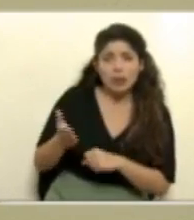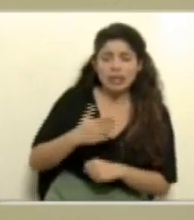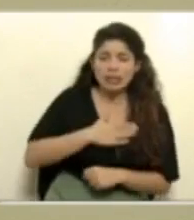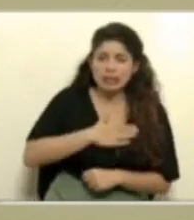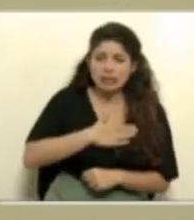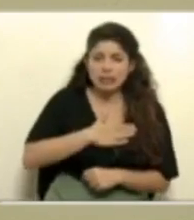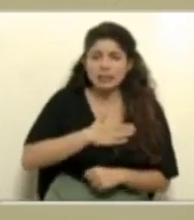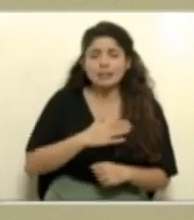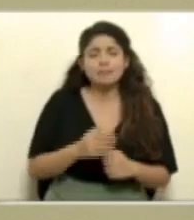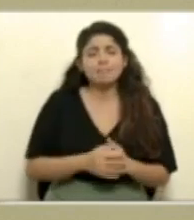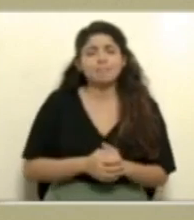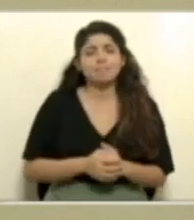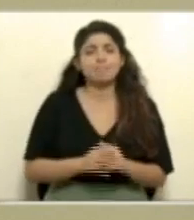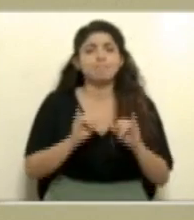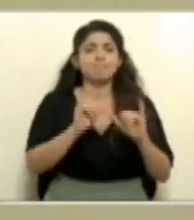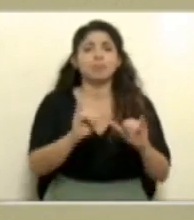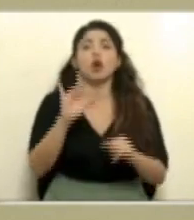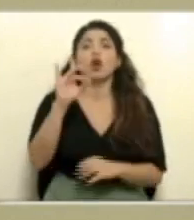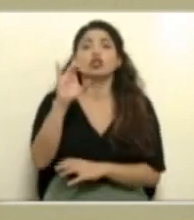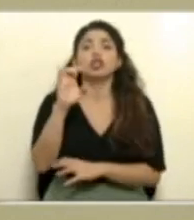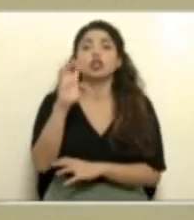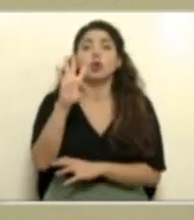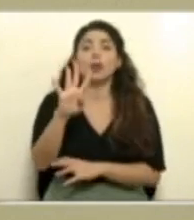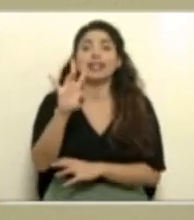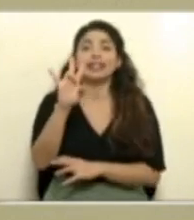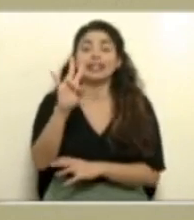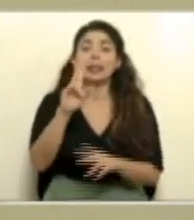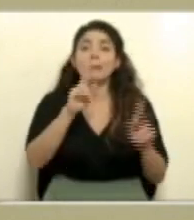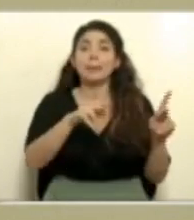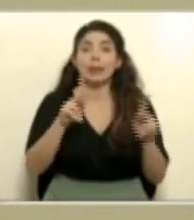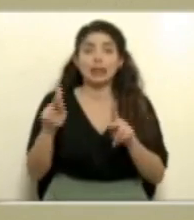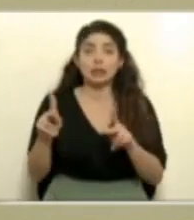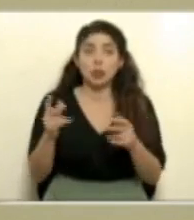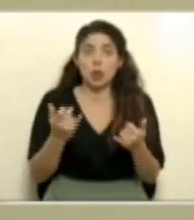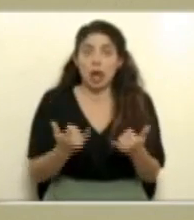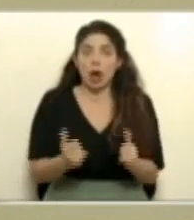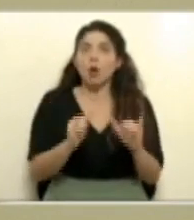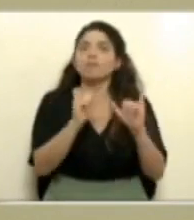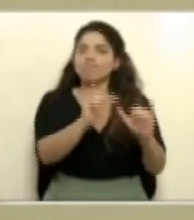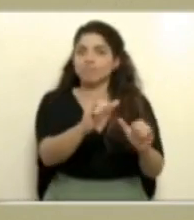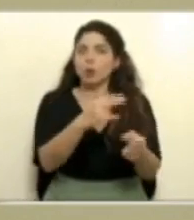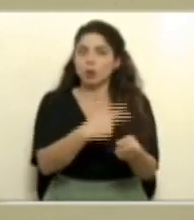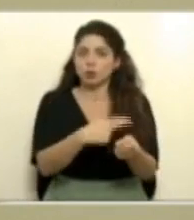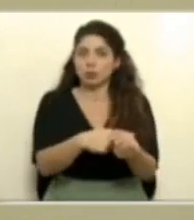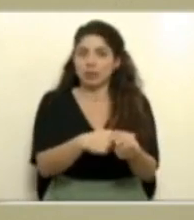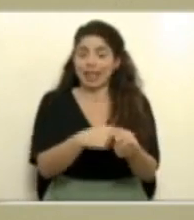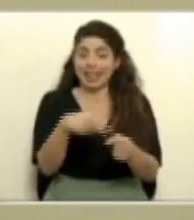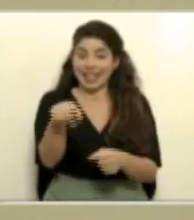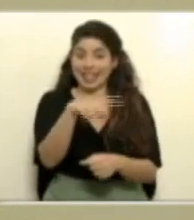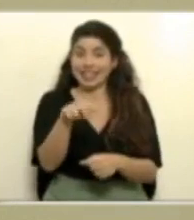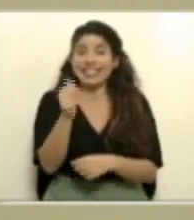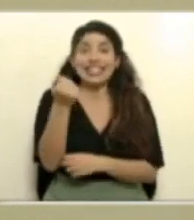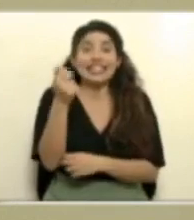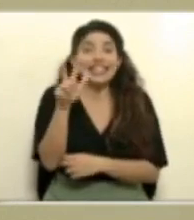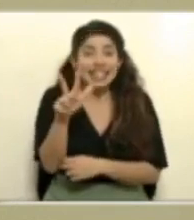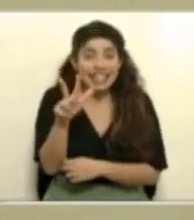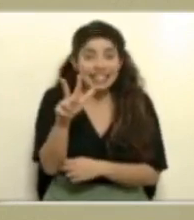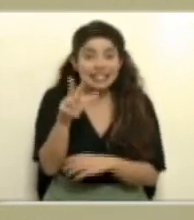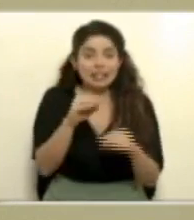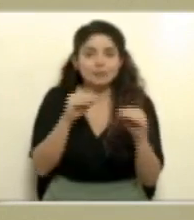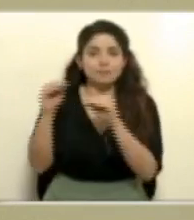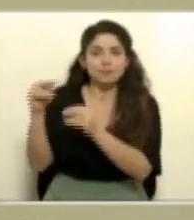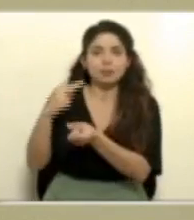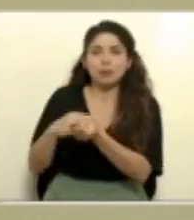Se mantienen 847 personas en condición de hospitalización, 13 están en centros